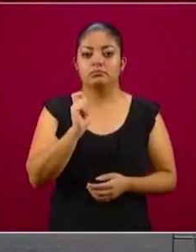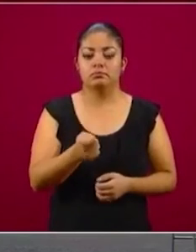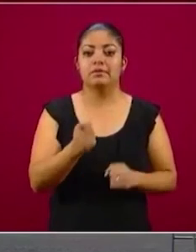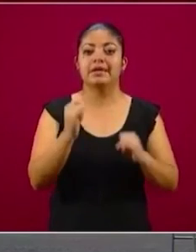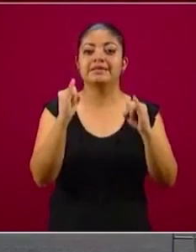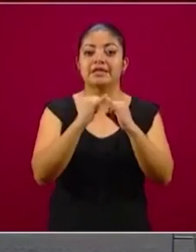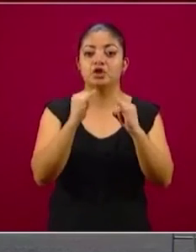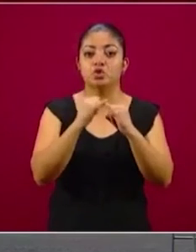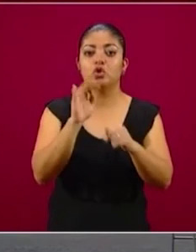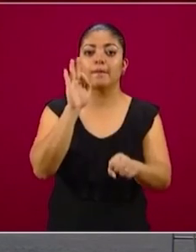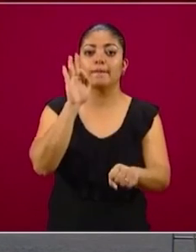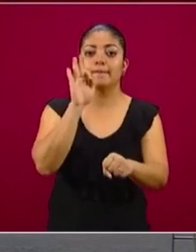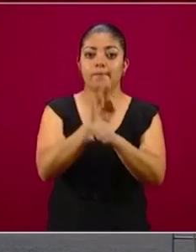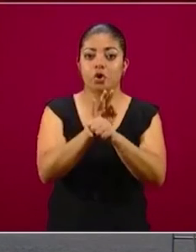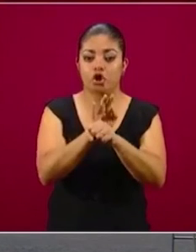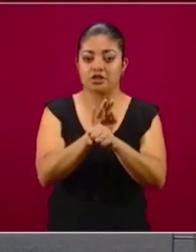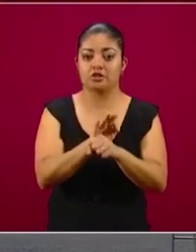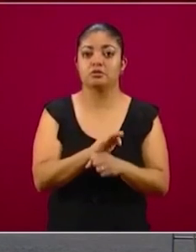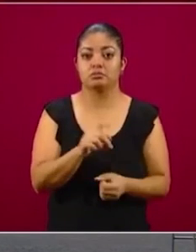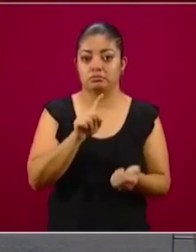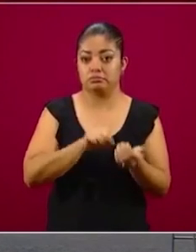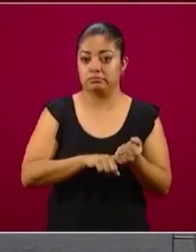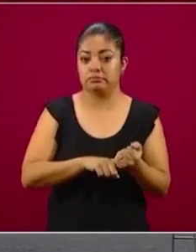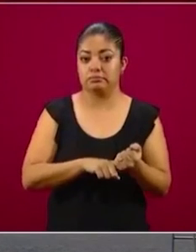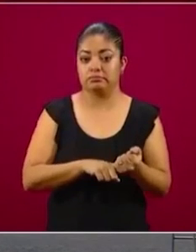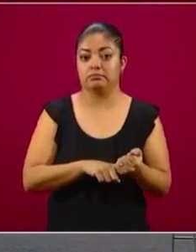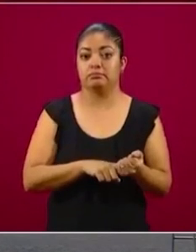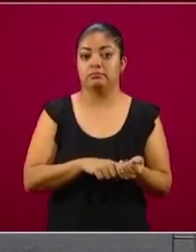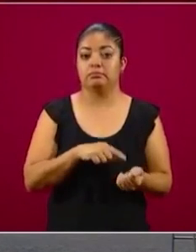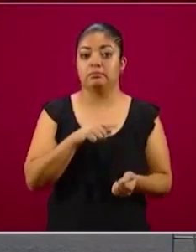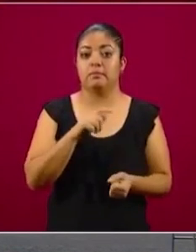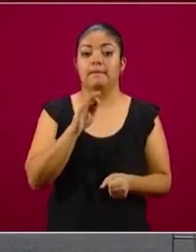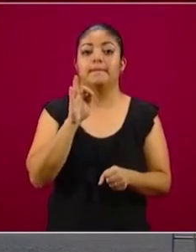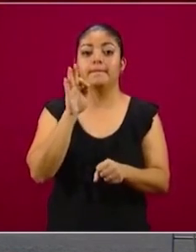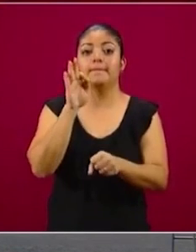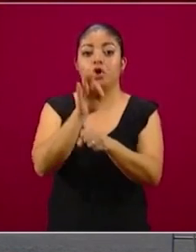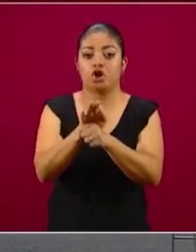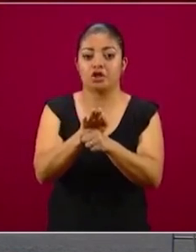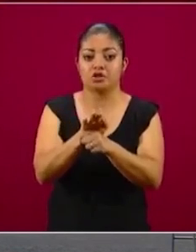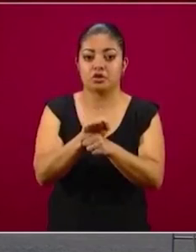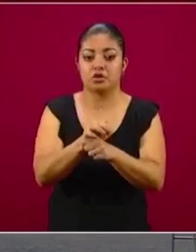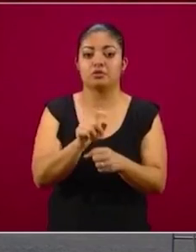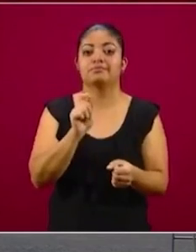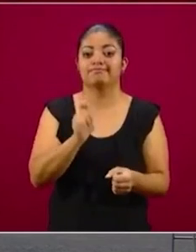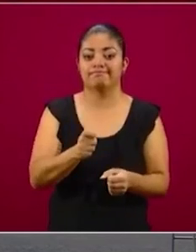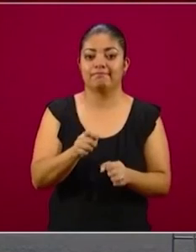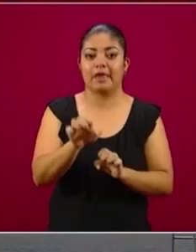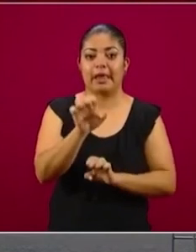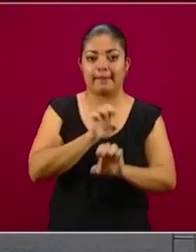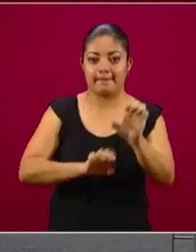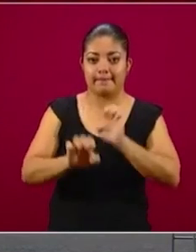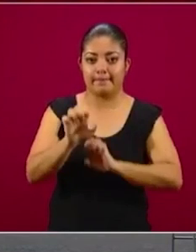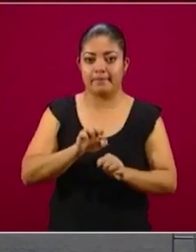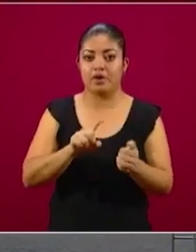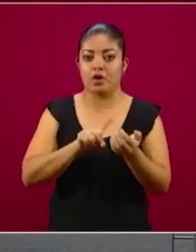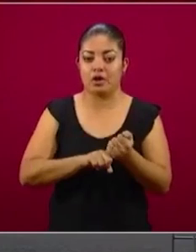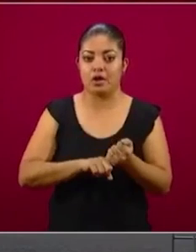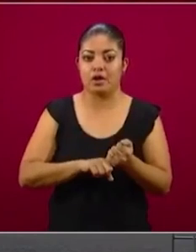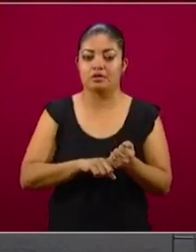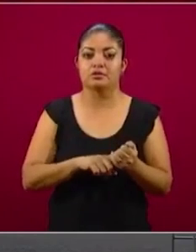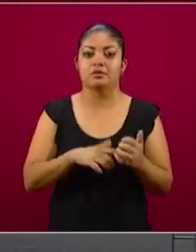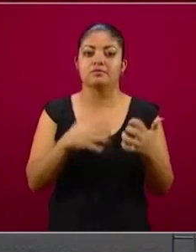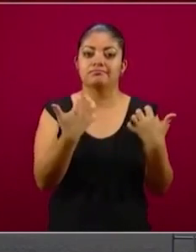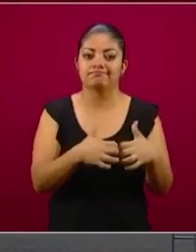Protección Acreditados, en primer lugar, y de protección al empleo en pequeñas y medianas empresas. En